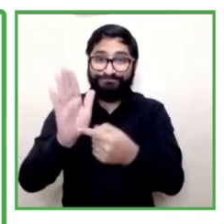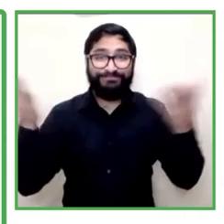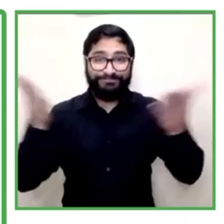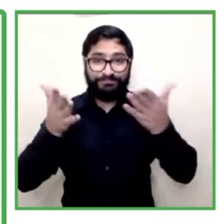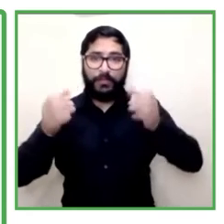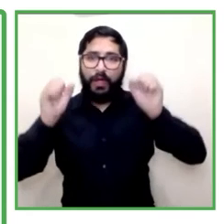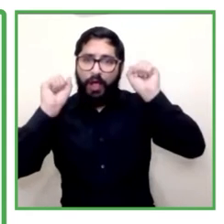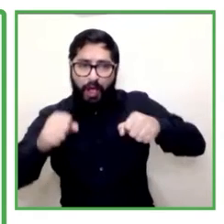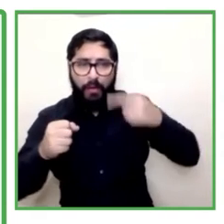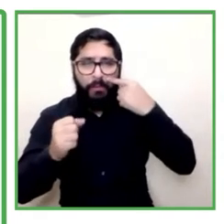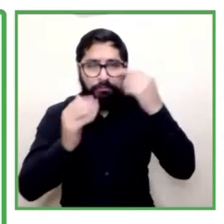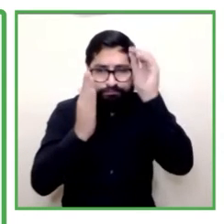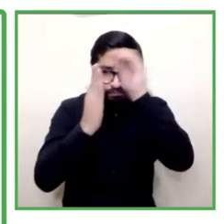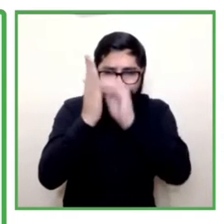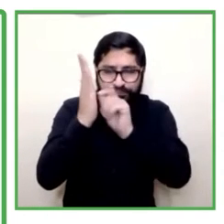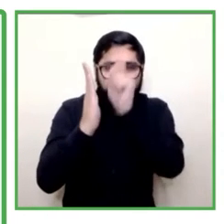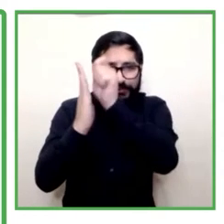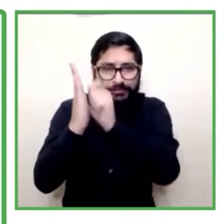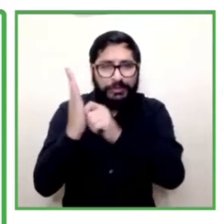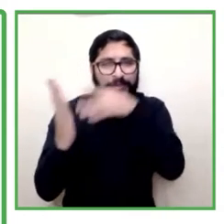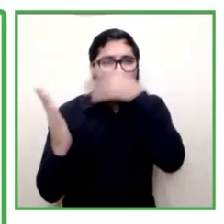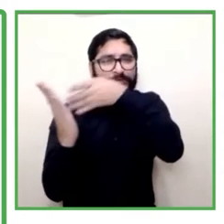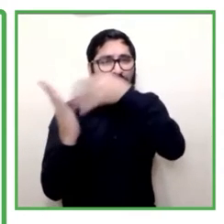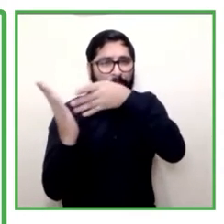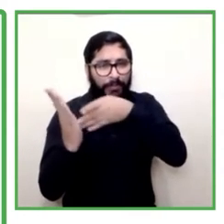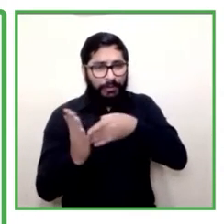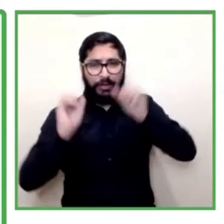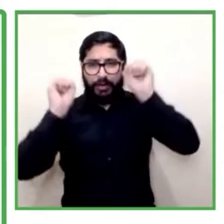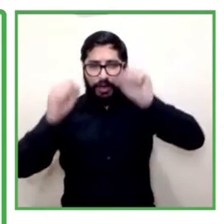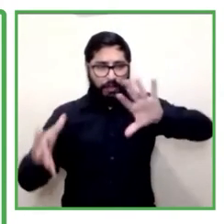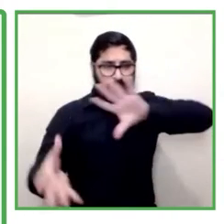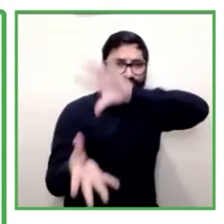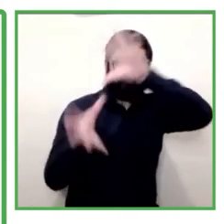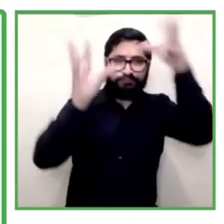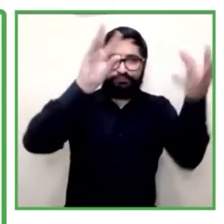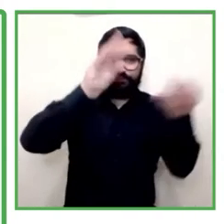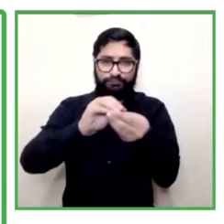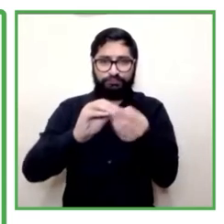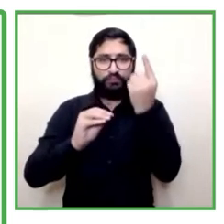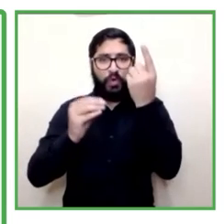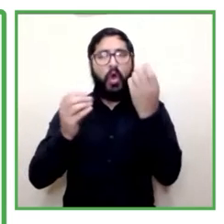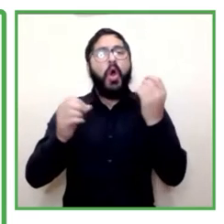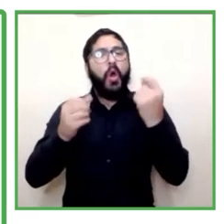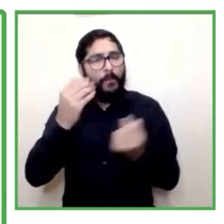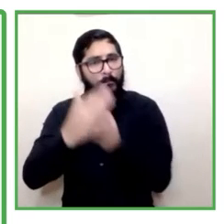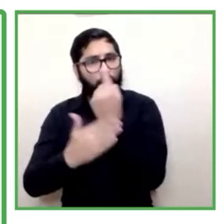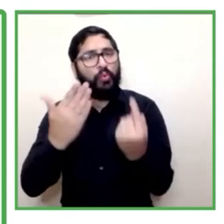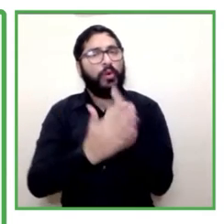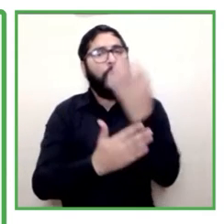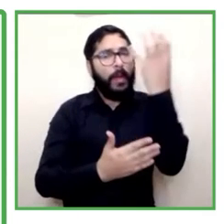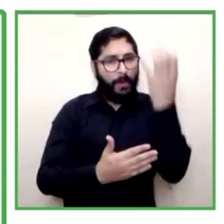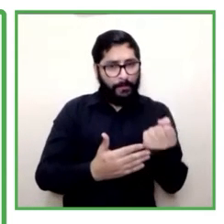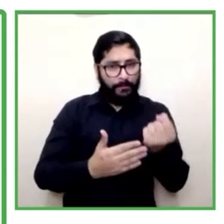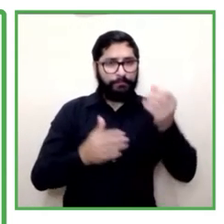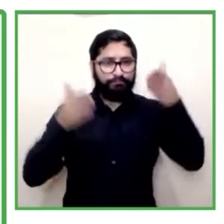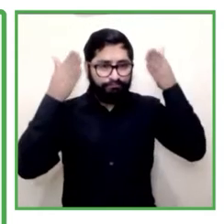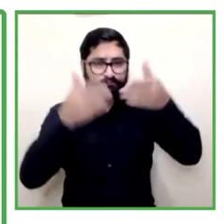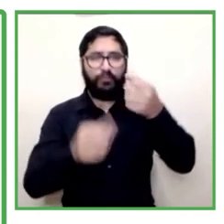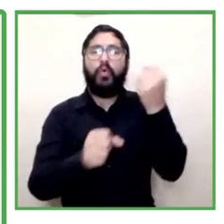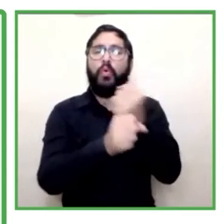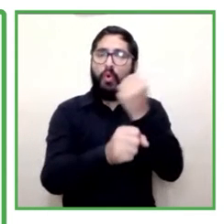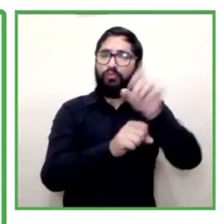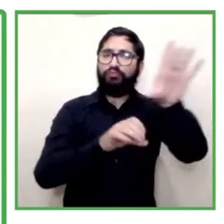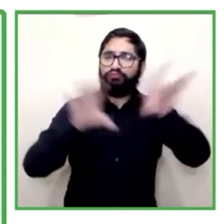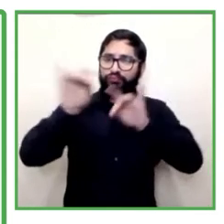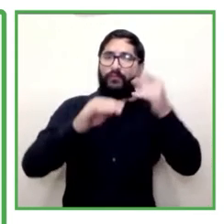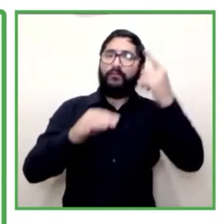componente asociado hacia mejores oportunidades efectivas en la búsqueda de un empleo, inclusión con acompañamiento